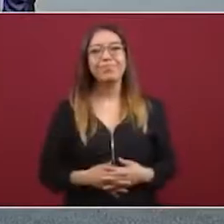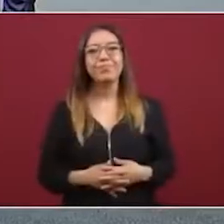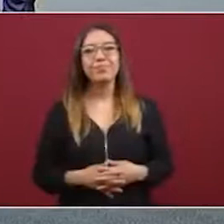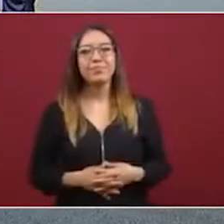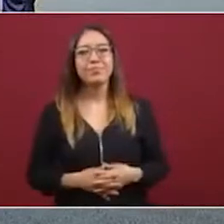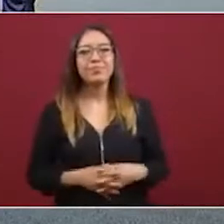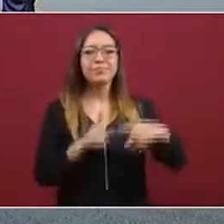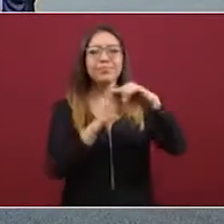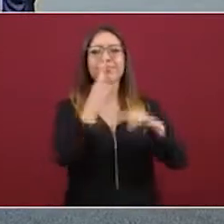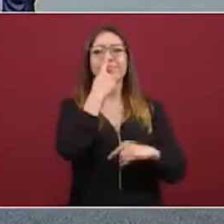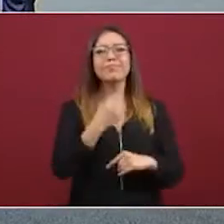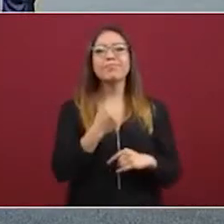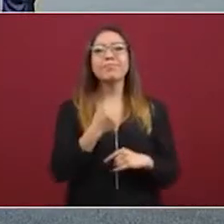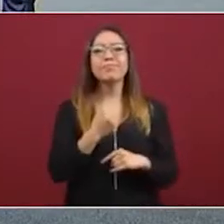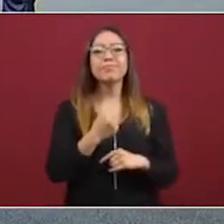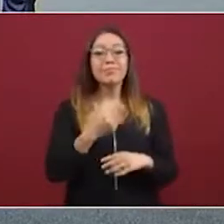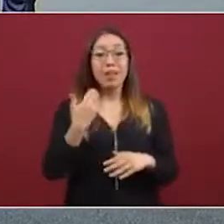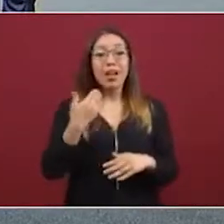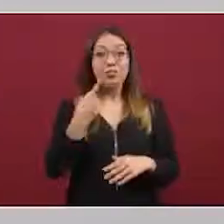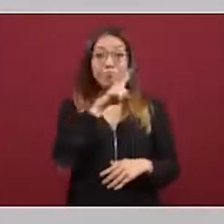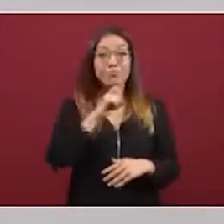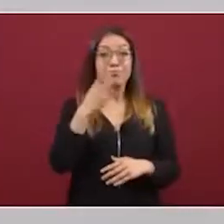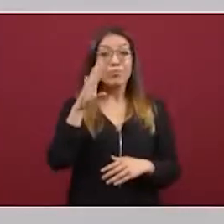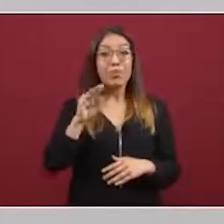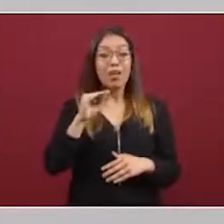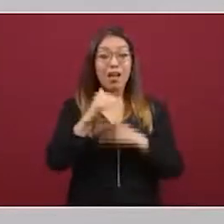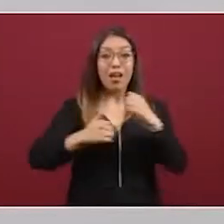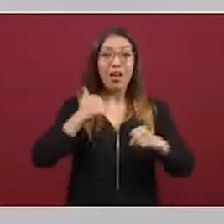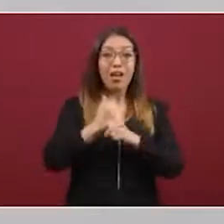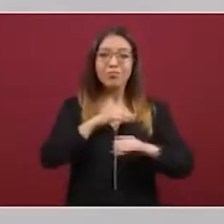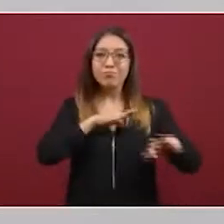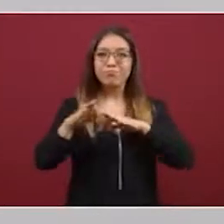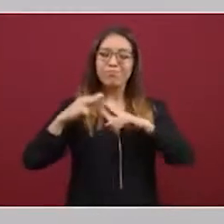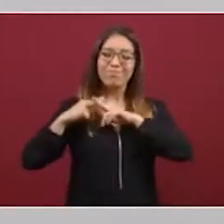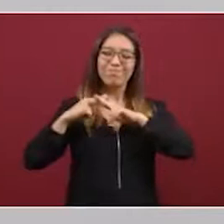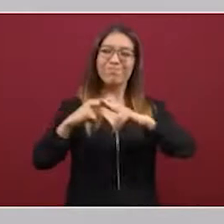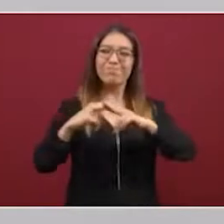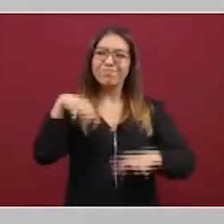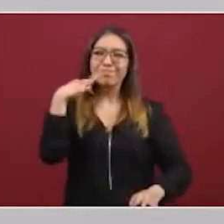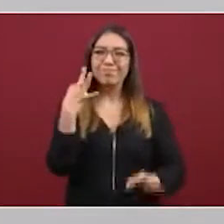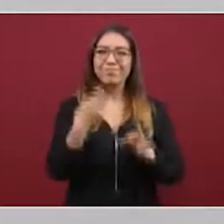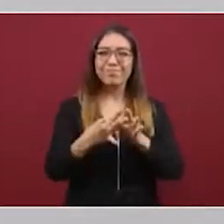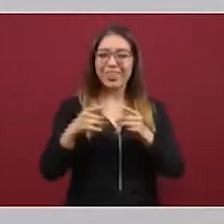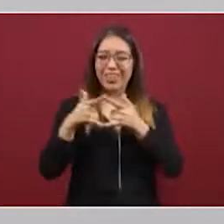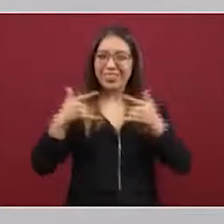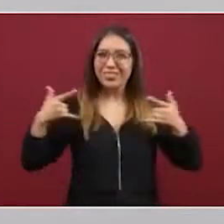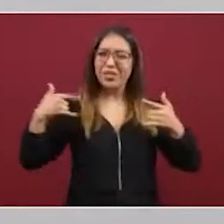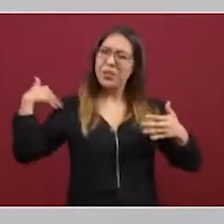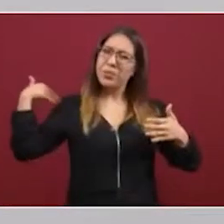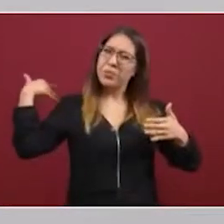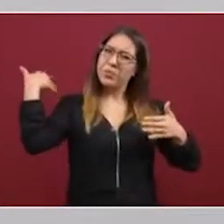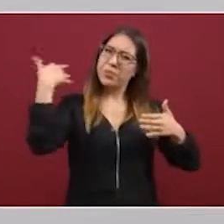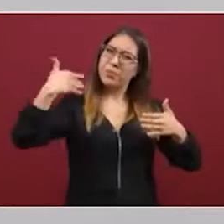Cruz Roja Mexicana este año cumplió 109 años de trabajo humanitario. Su labor, a través de la historia del país, se ha